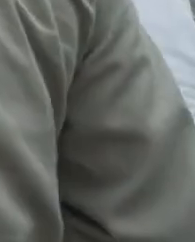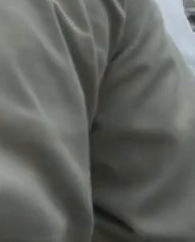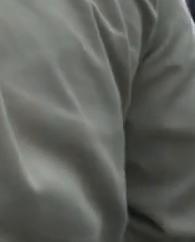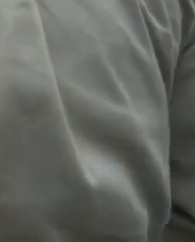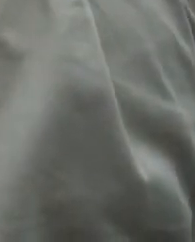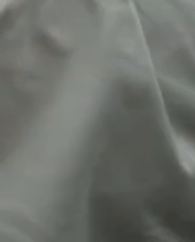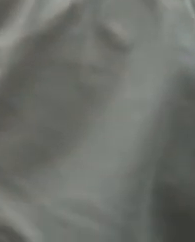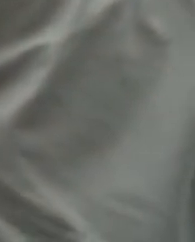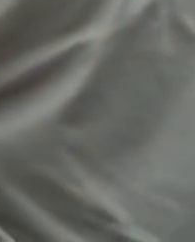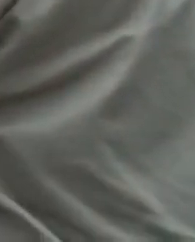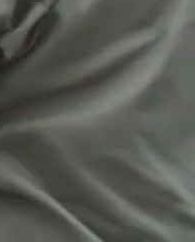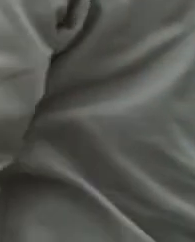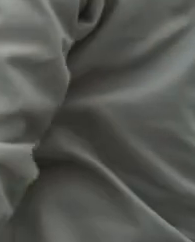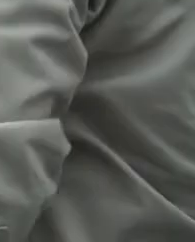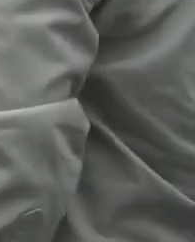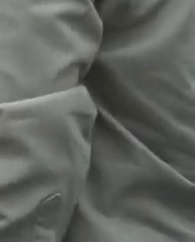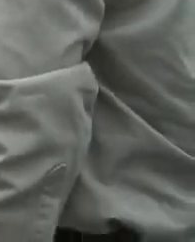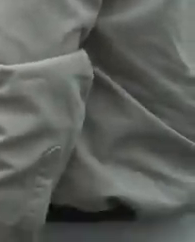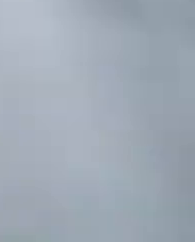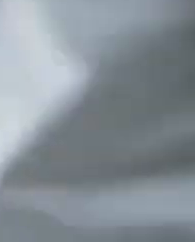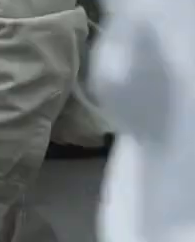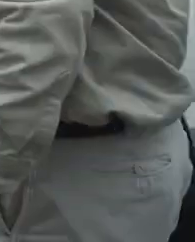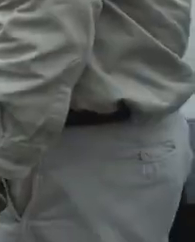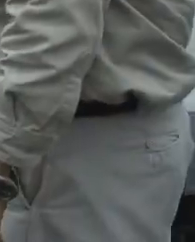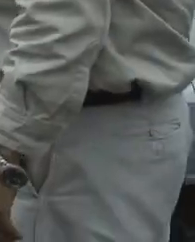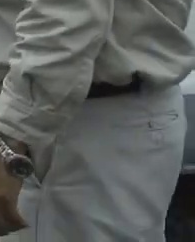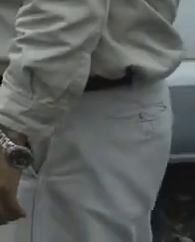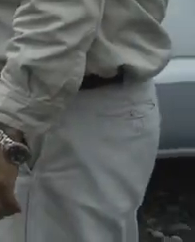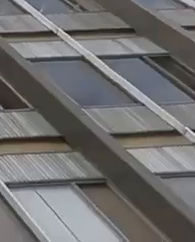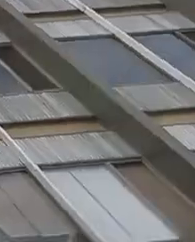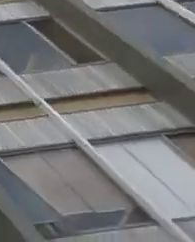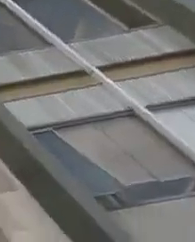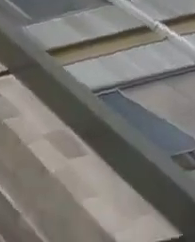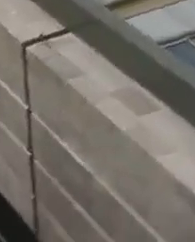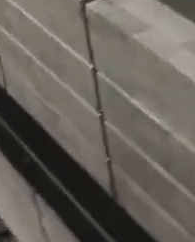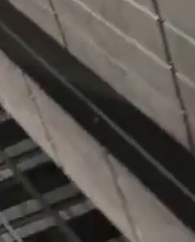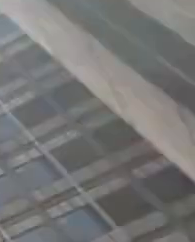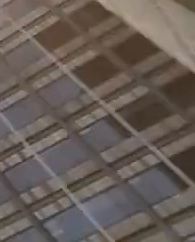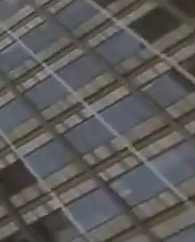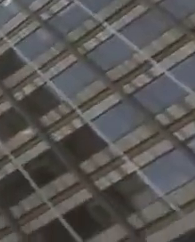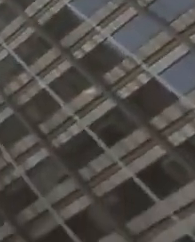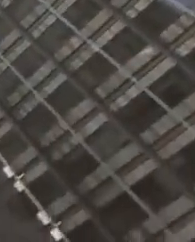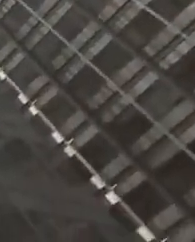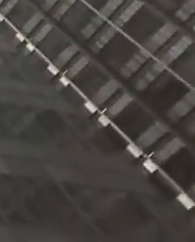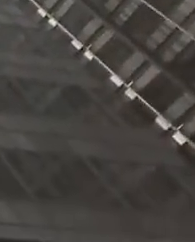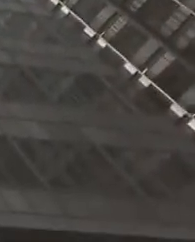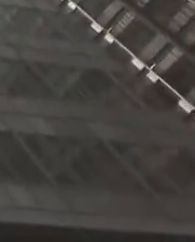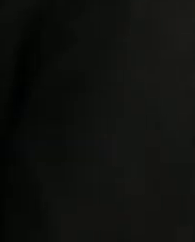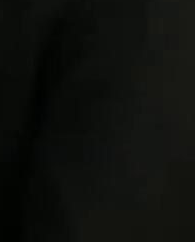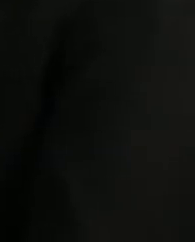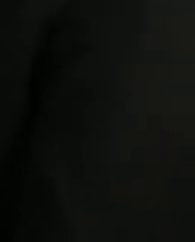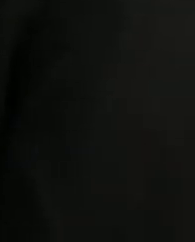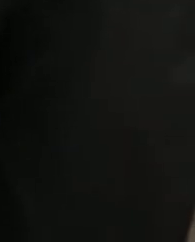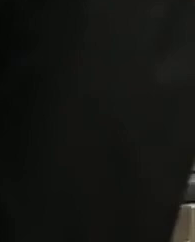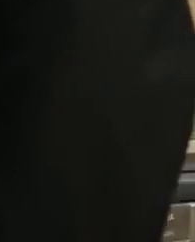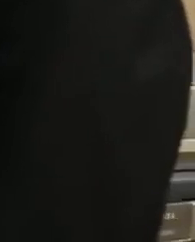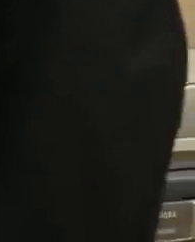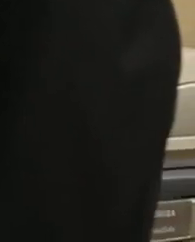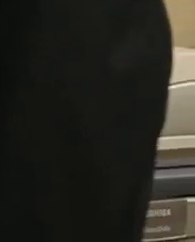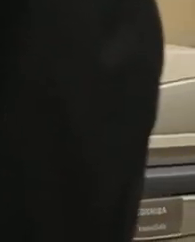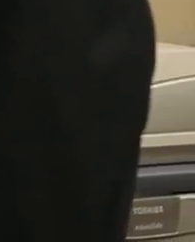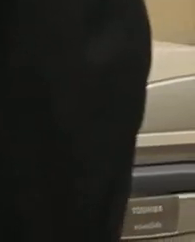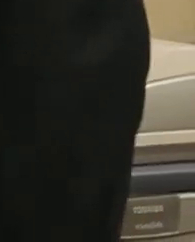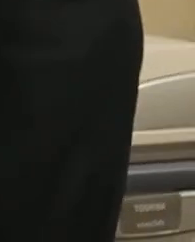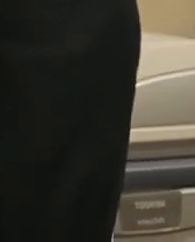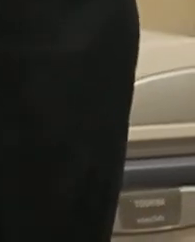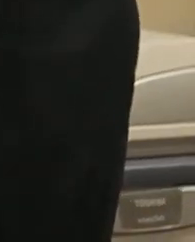menos tres secretarios de Hacienda. Petróleos Mexicanos, a mediados del año pasado, registró una pérdida de 562